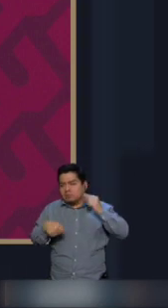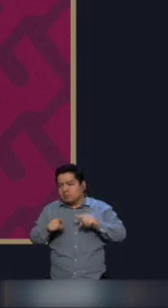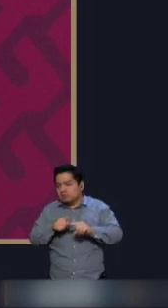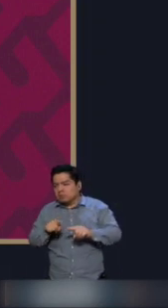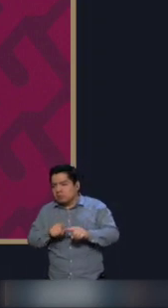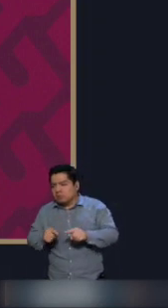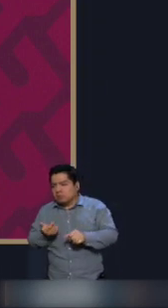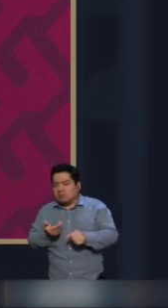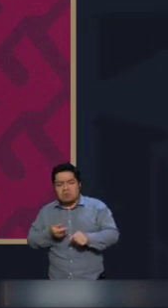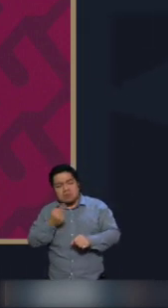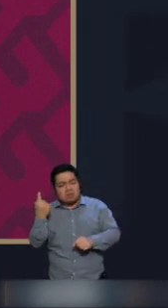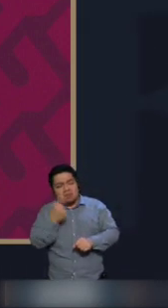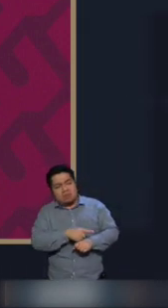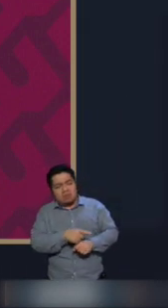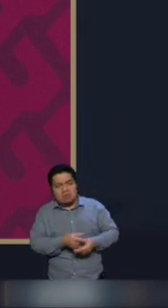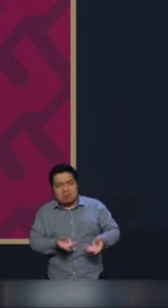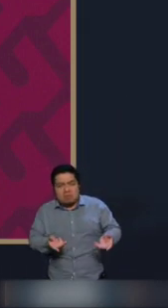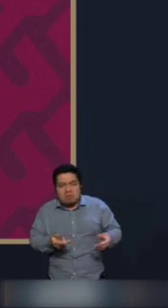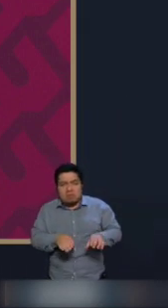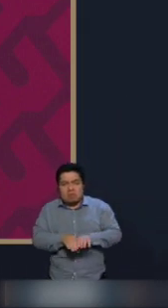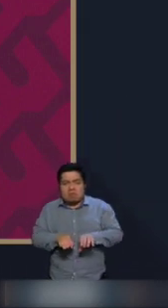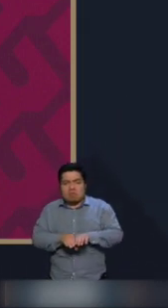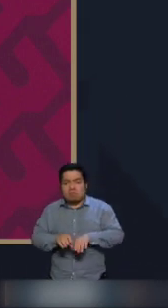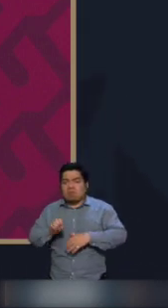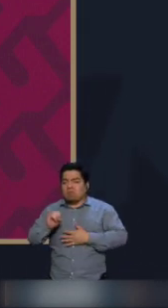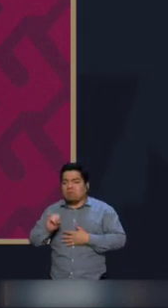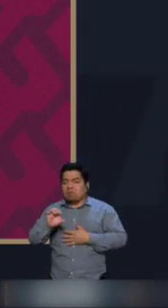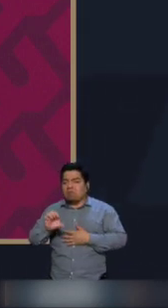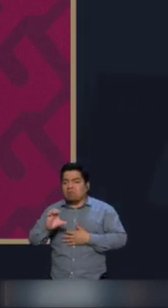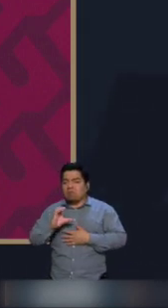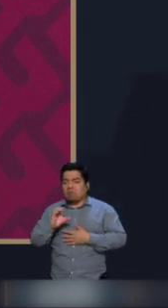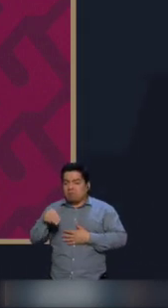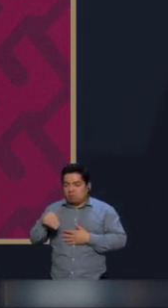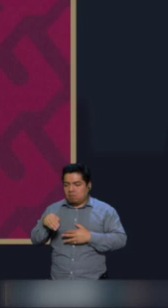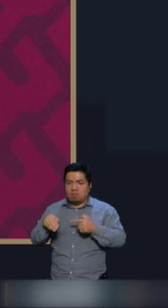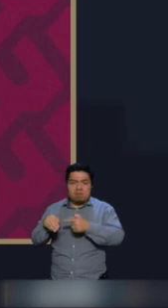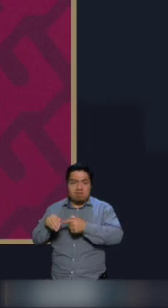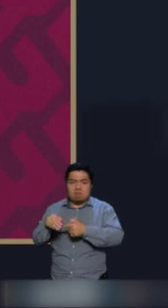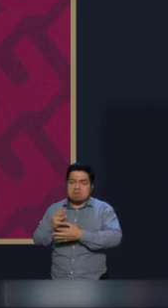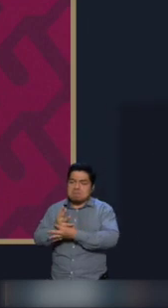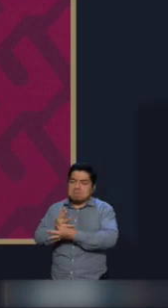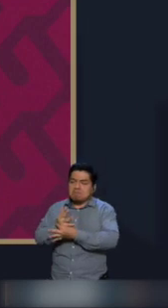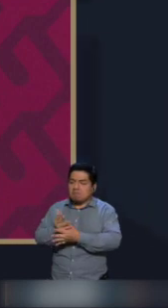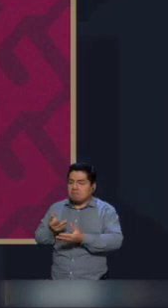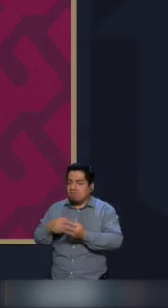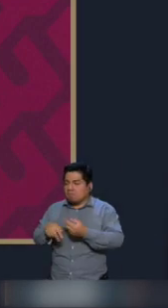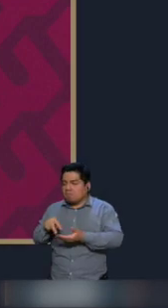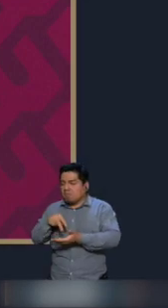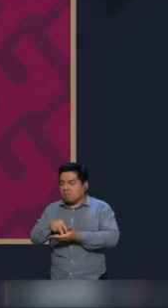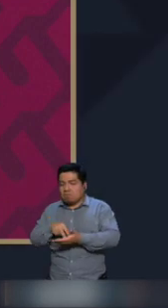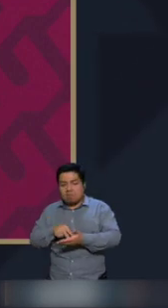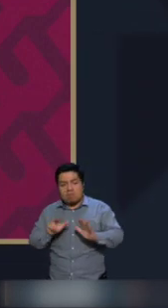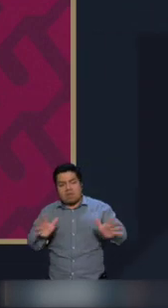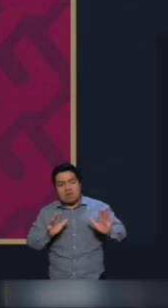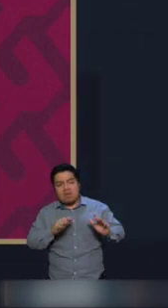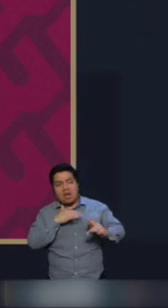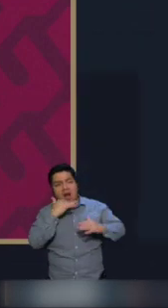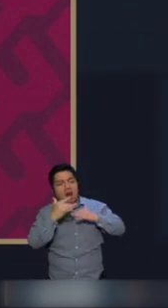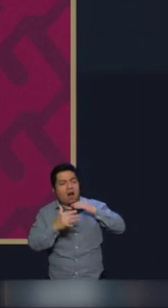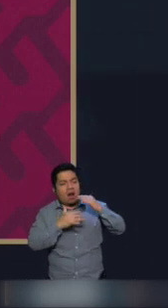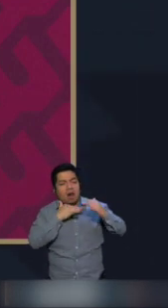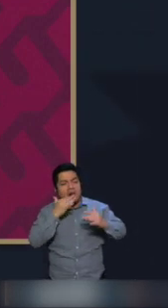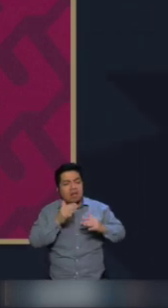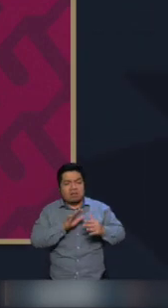órgano, ni modo que salga el Instituto Electoral de la Ciudad de México a decir ya no investiguen la corrupción